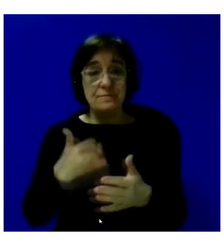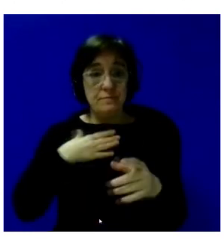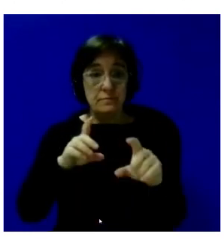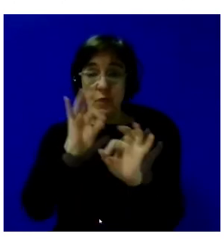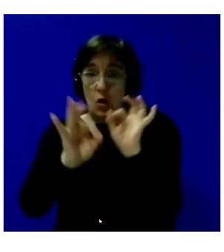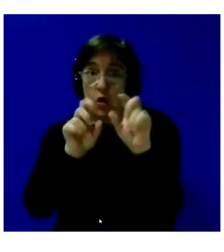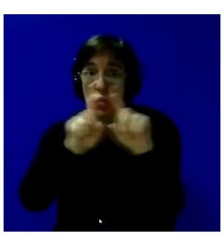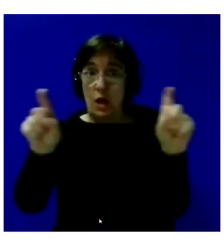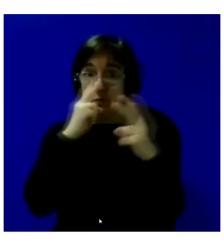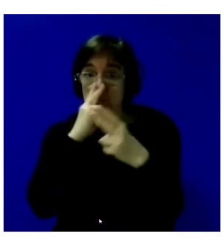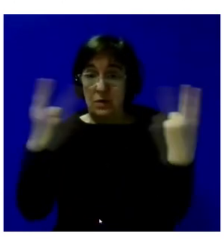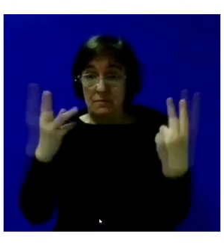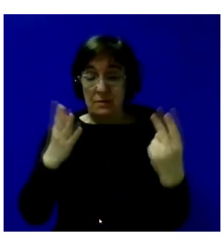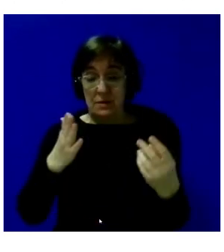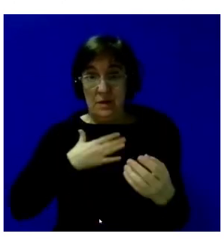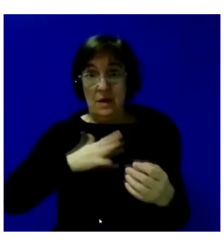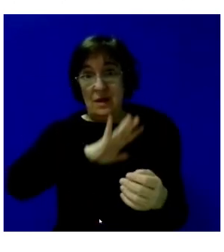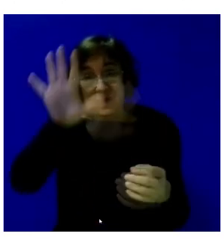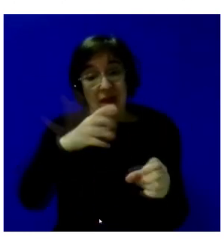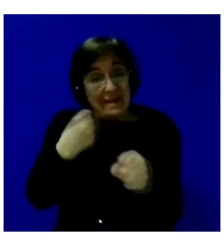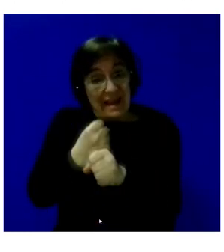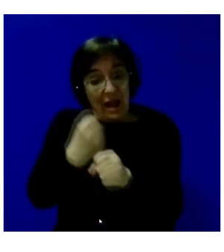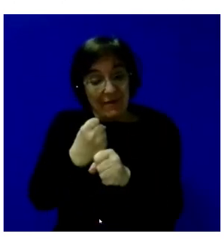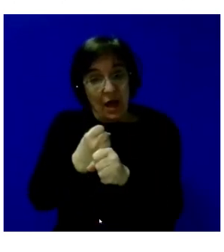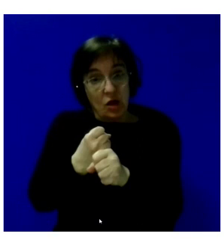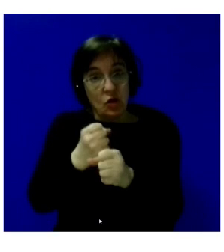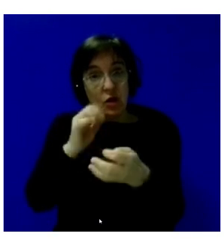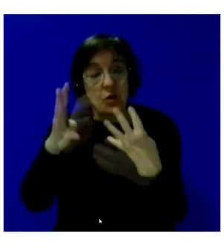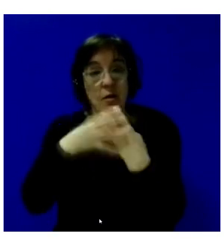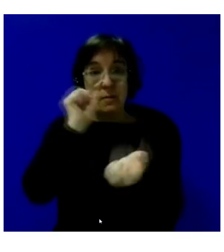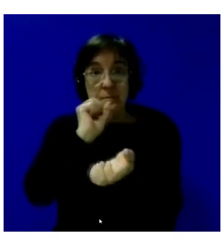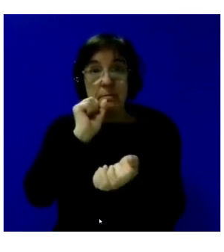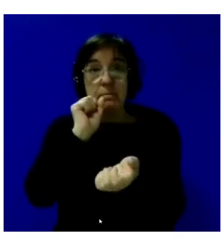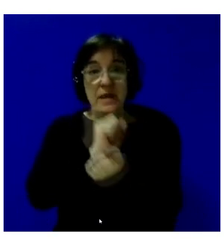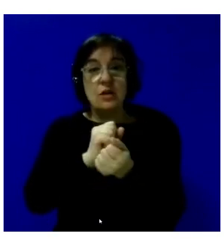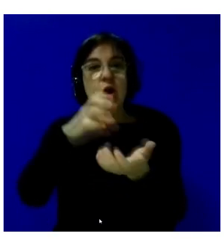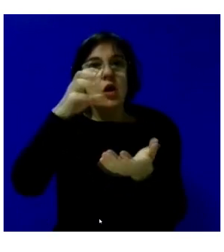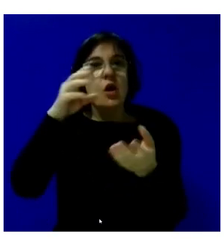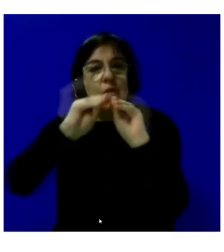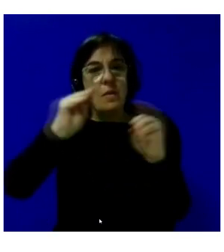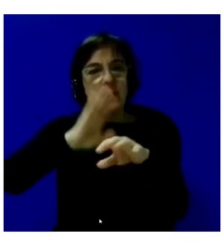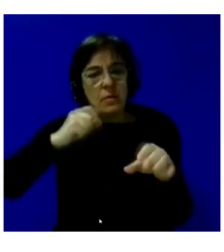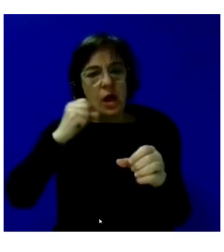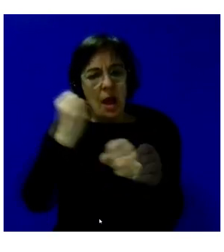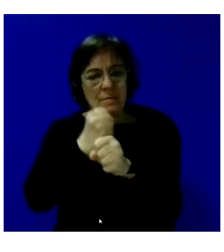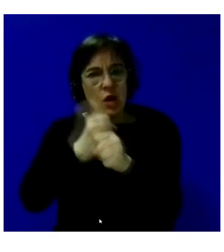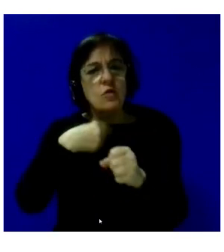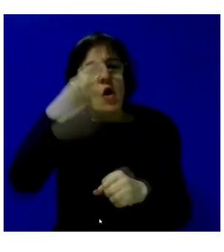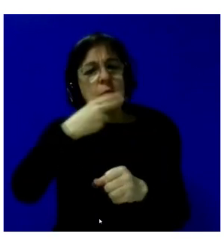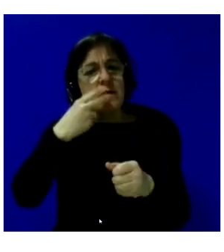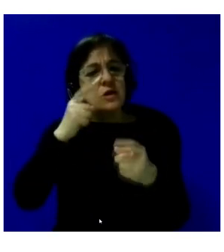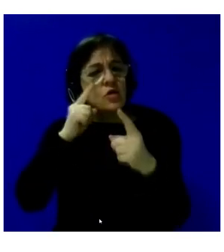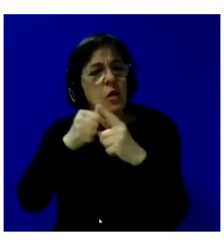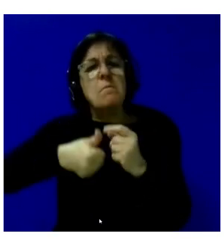público, la entidad estatal de trabajo penitenciario y formación para el empleo tiene un compromiso de ir más allá y